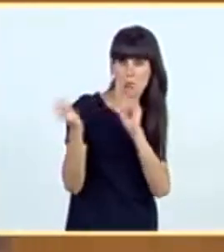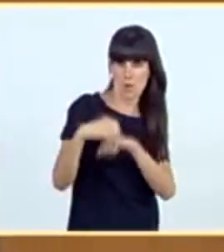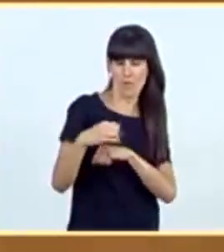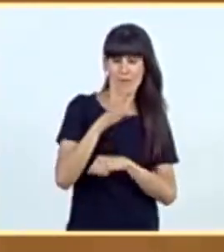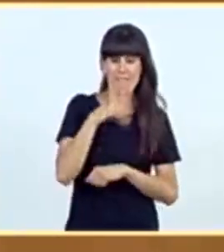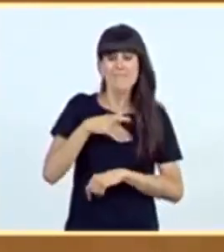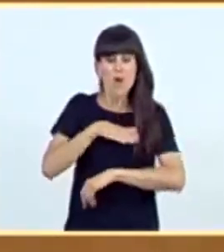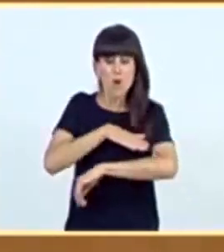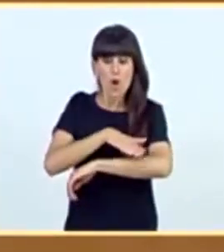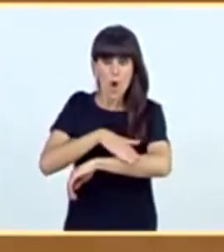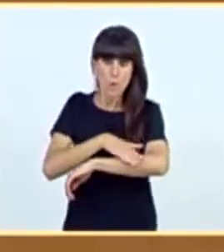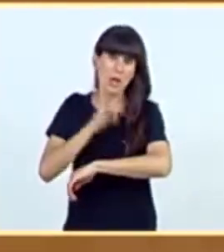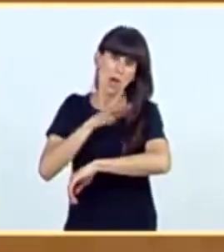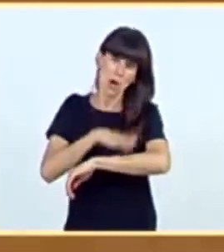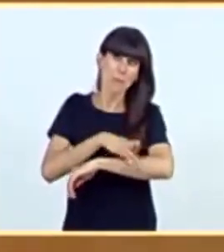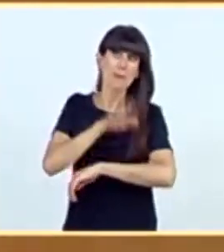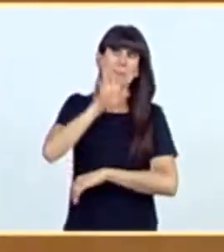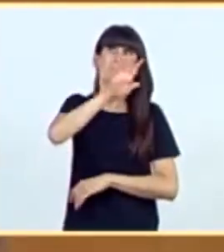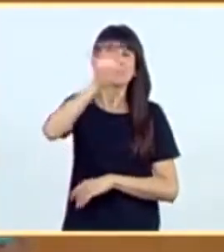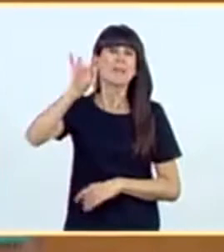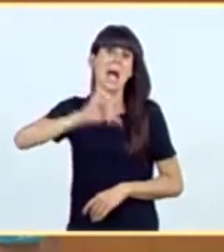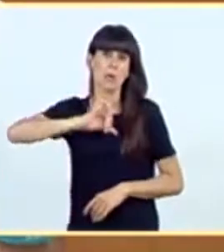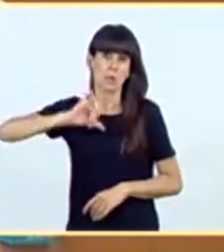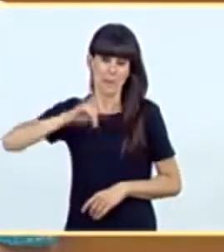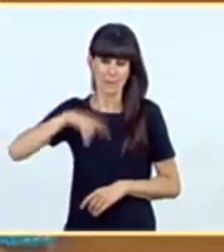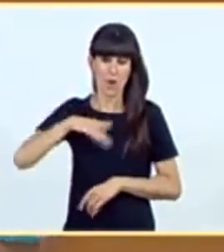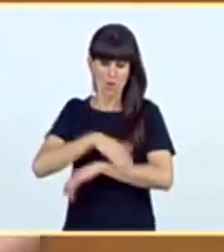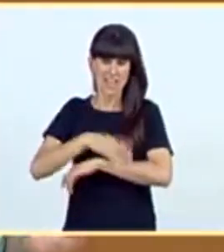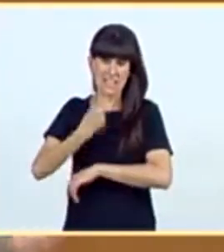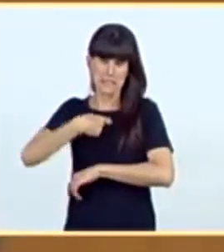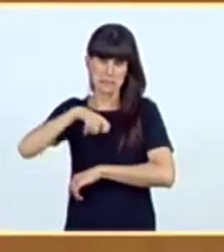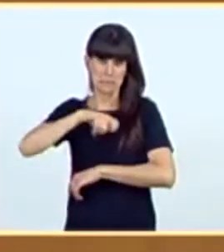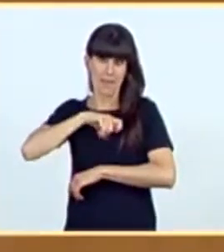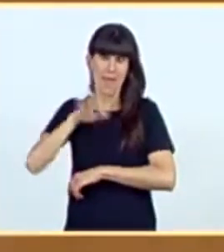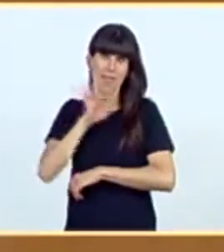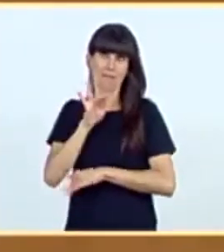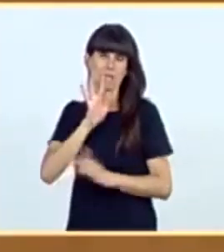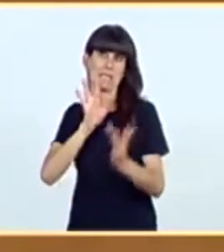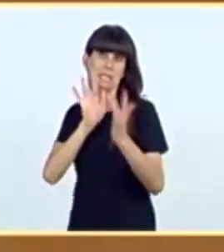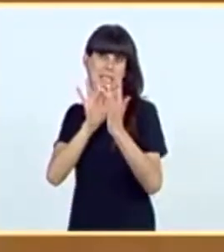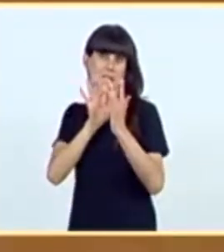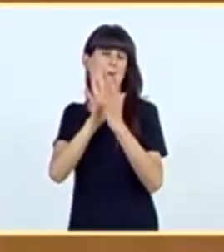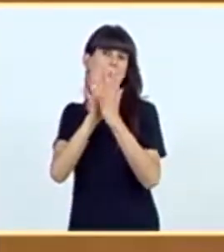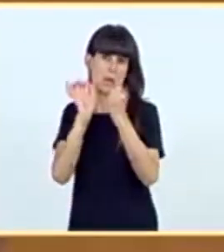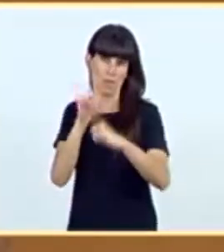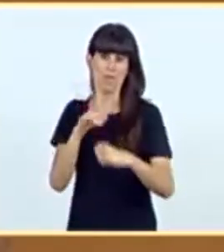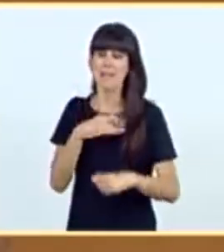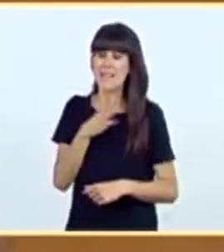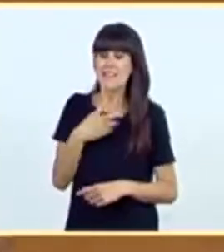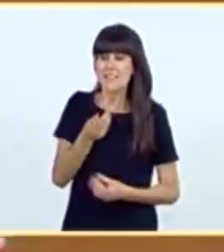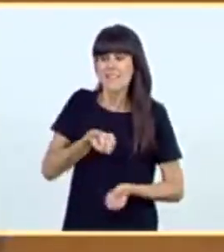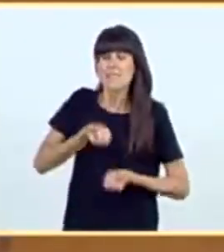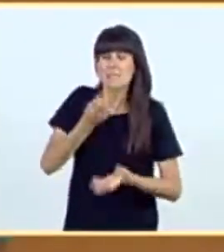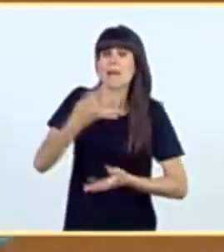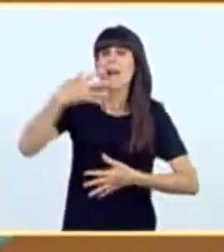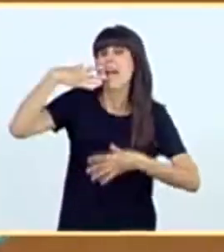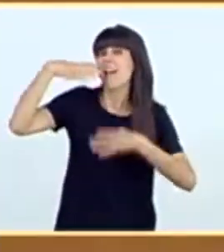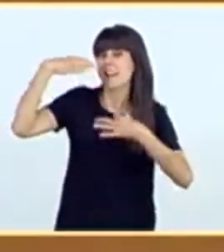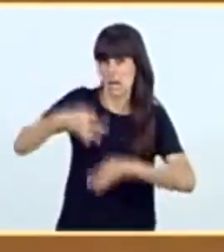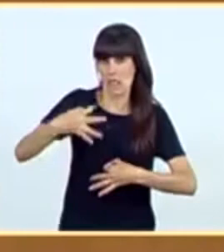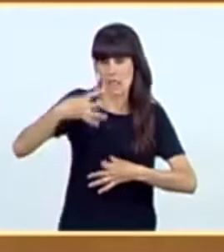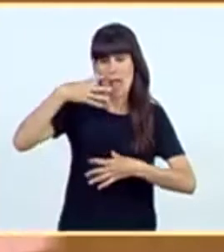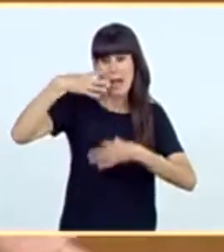Comunidad Autónoma y el Gobierno de España. Por tanto, señoría, lo que le quiero manifestar son las realidades que se han